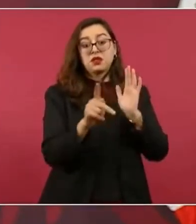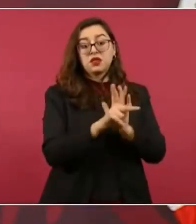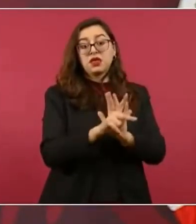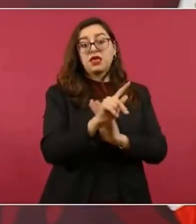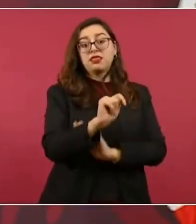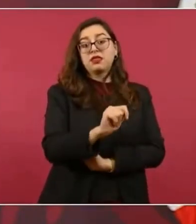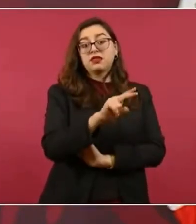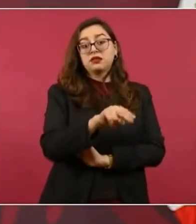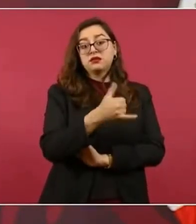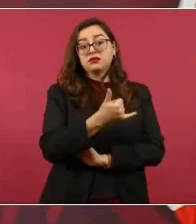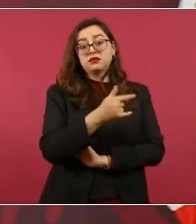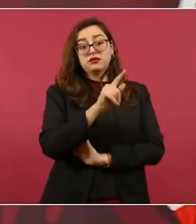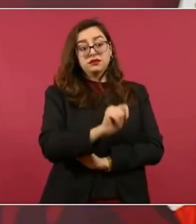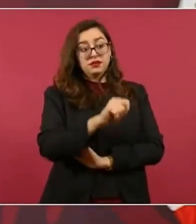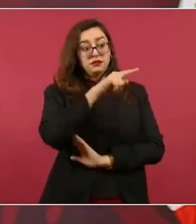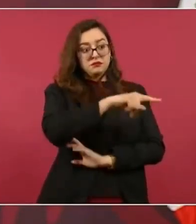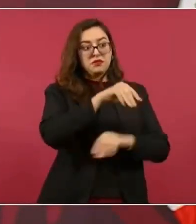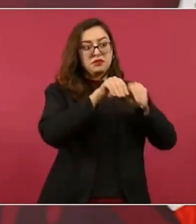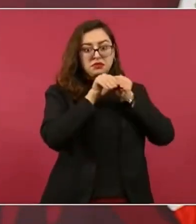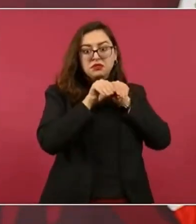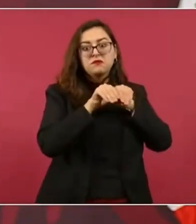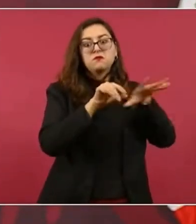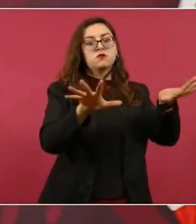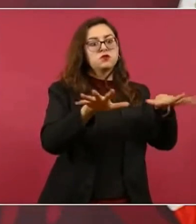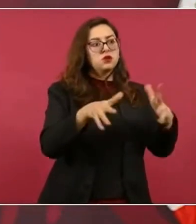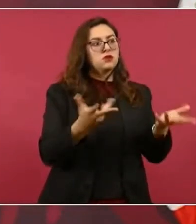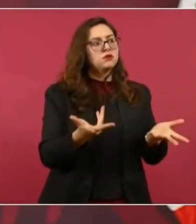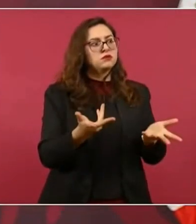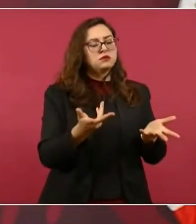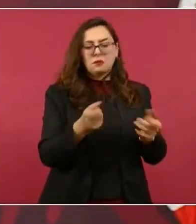medios no se les juzga?